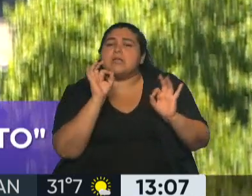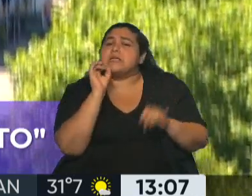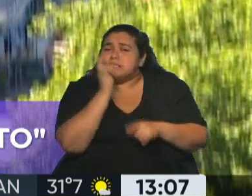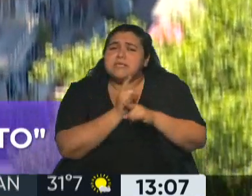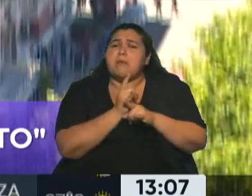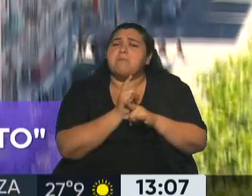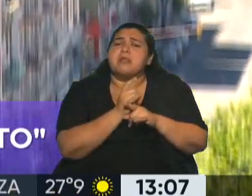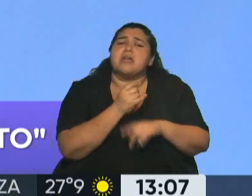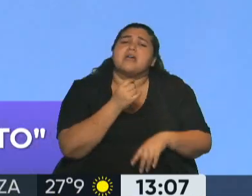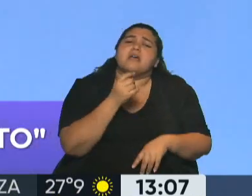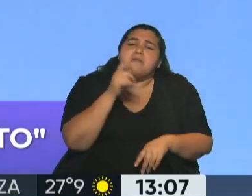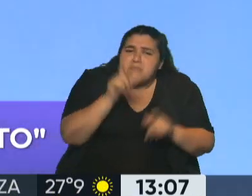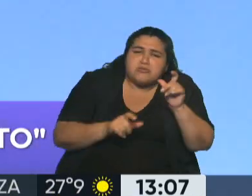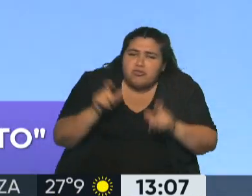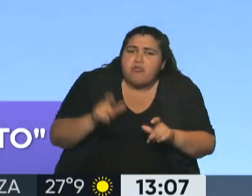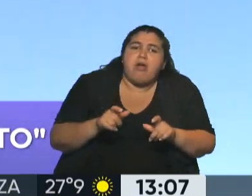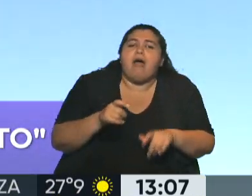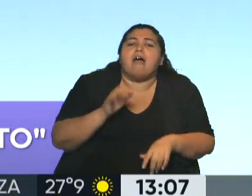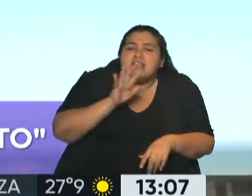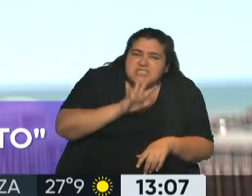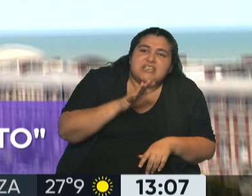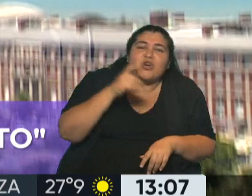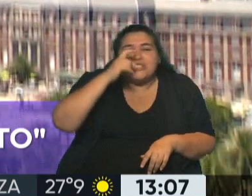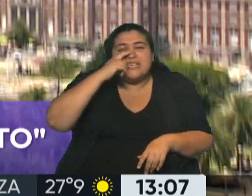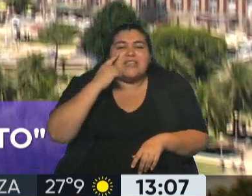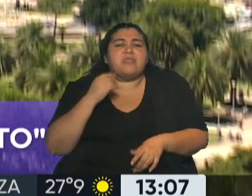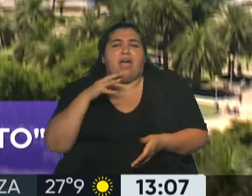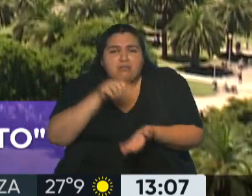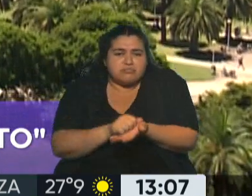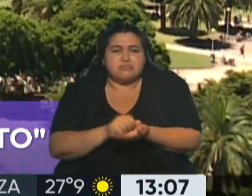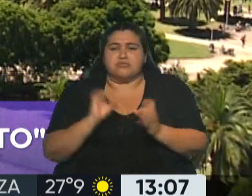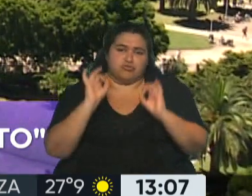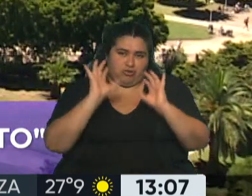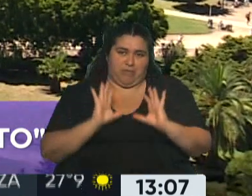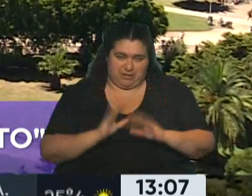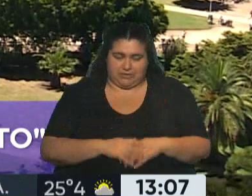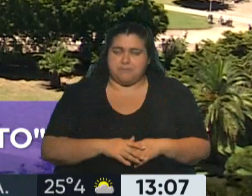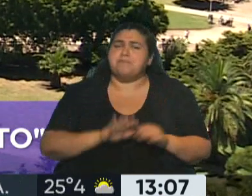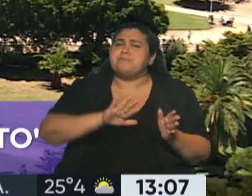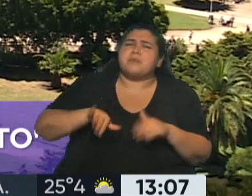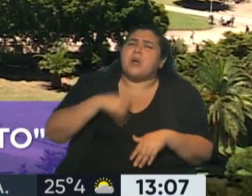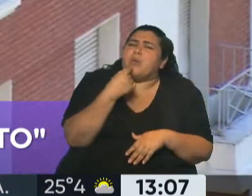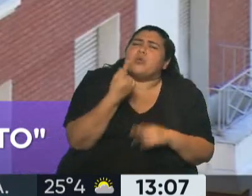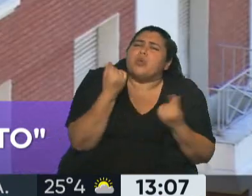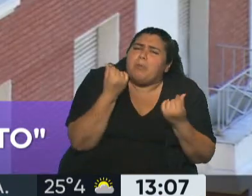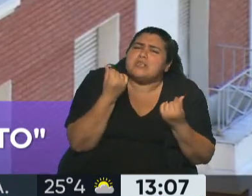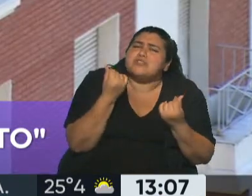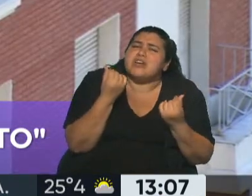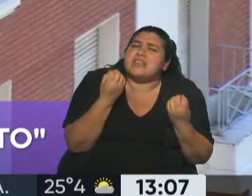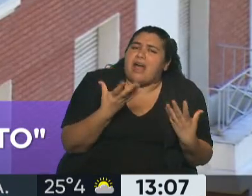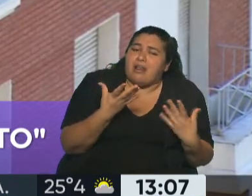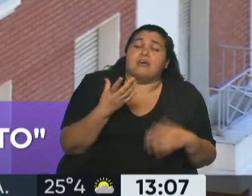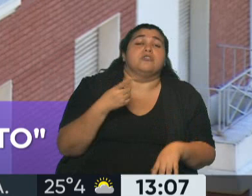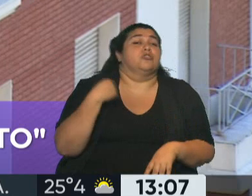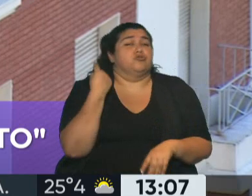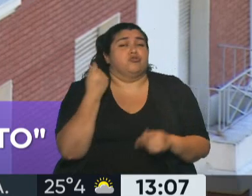entre 5 y 7 días, hablando de unidades chicas fundamentalmente, ¿no? Oscar, tema precios. Sí, nosotros